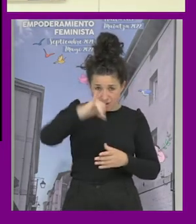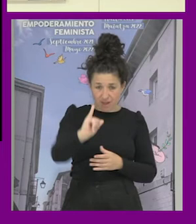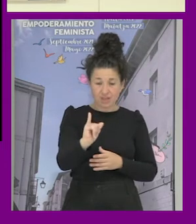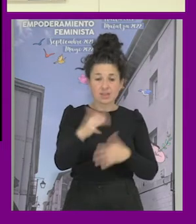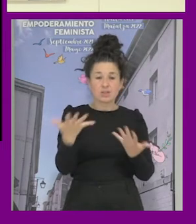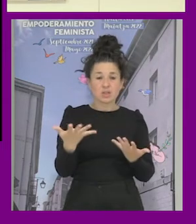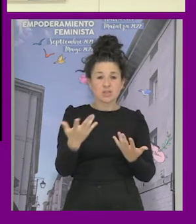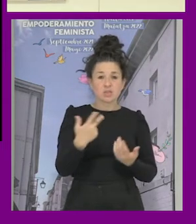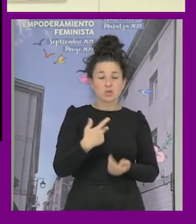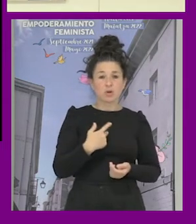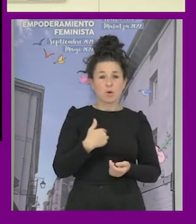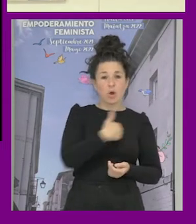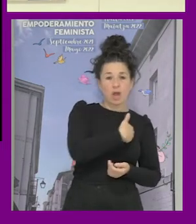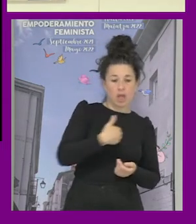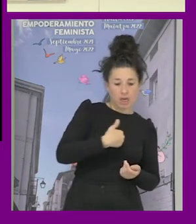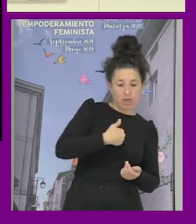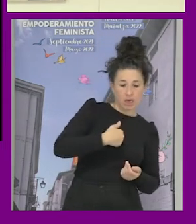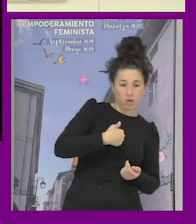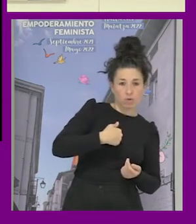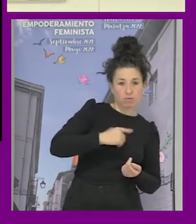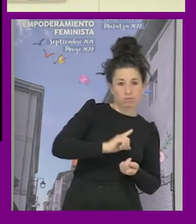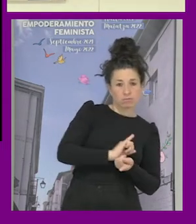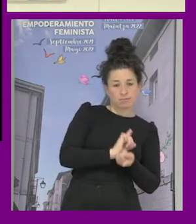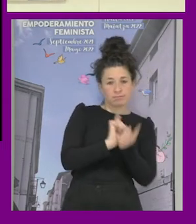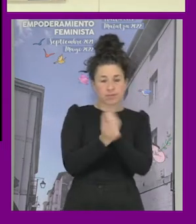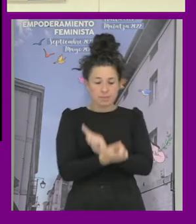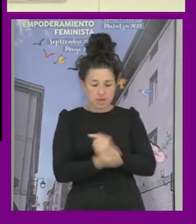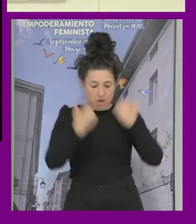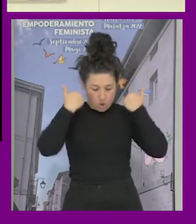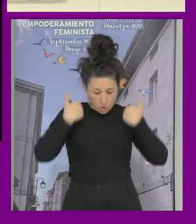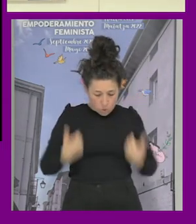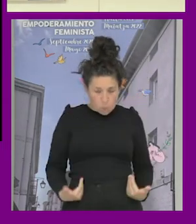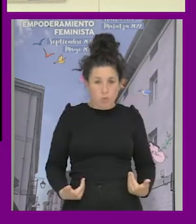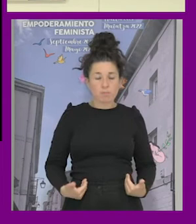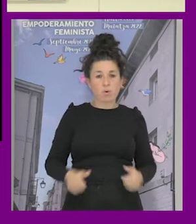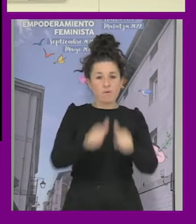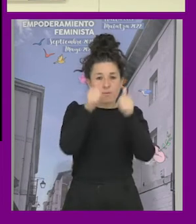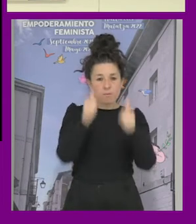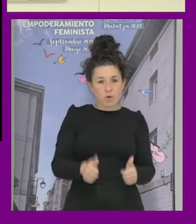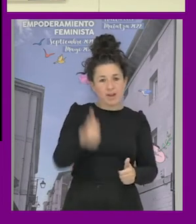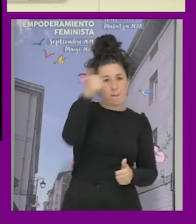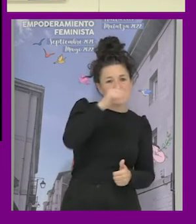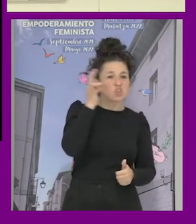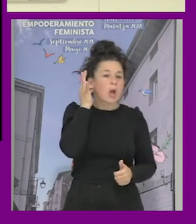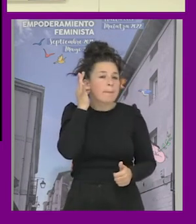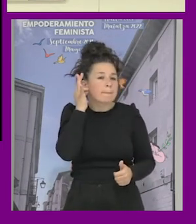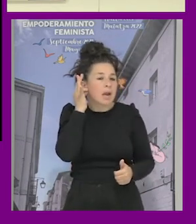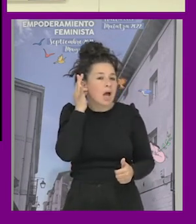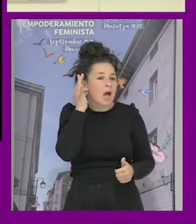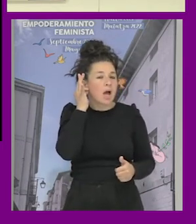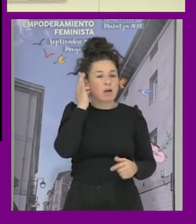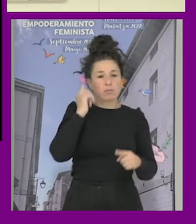transitar de género tener un cuerpo que no se cuadra con los modelos macho hembra tener una